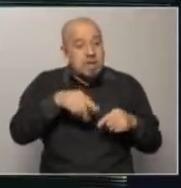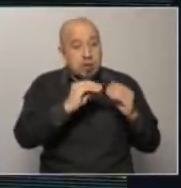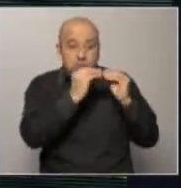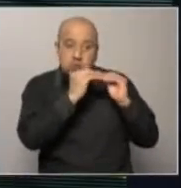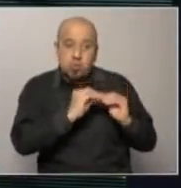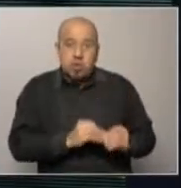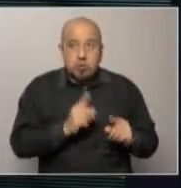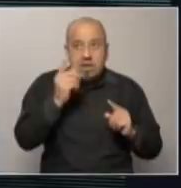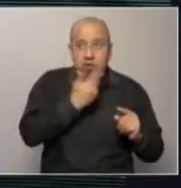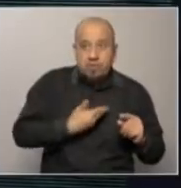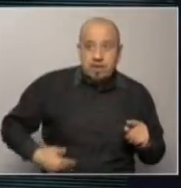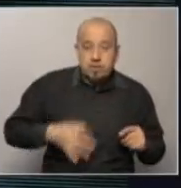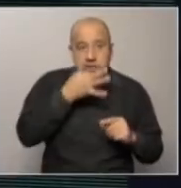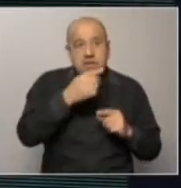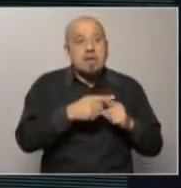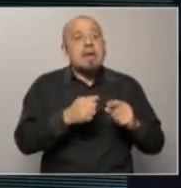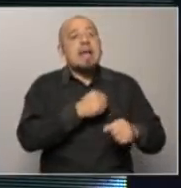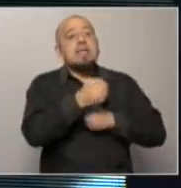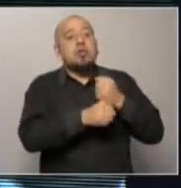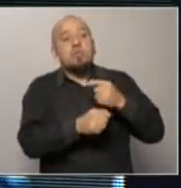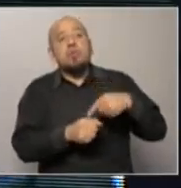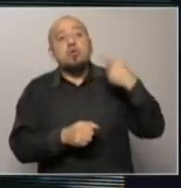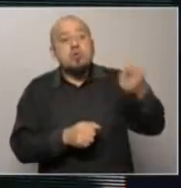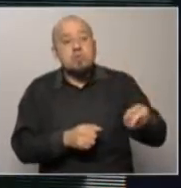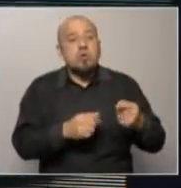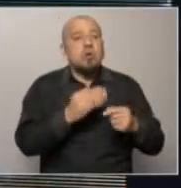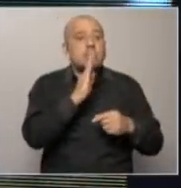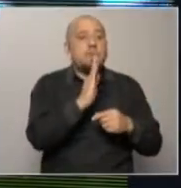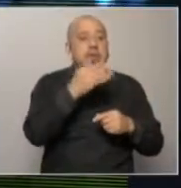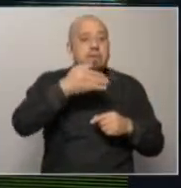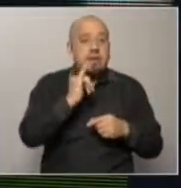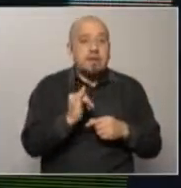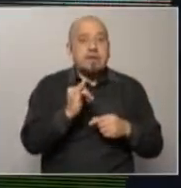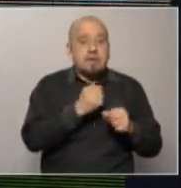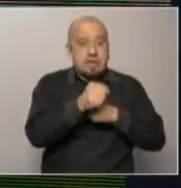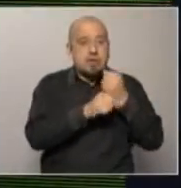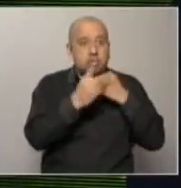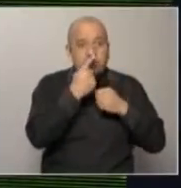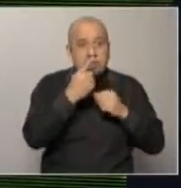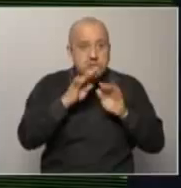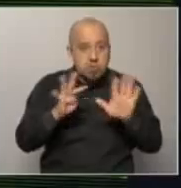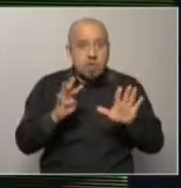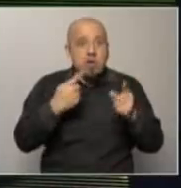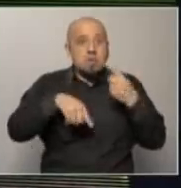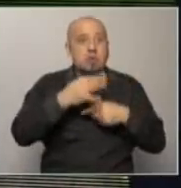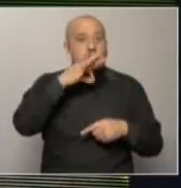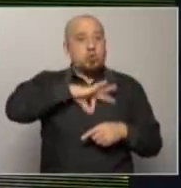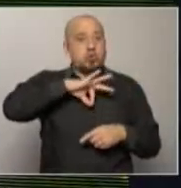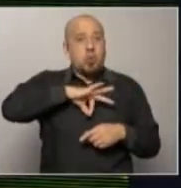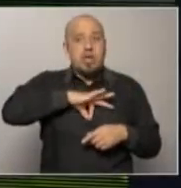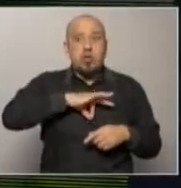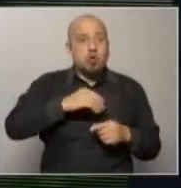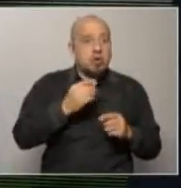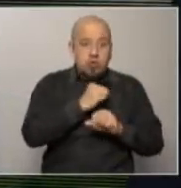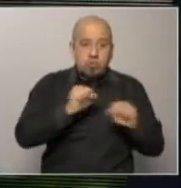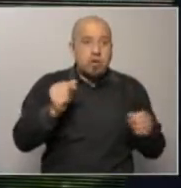que el propio gobierno dice que el año que viene vamos a estar llegando a los niveles de PBI que teníamos en 2019 y sin embargo está planteando que los salarios no pueden recuperar el